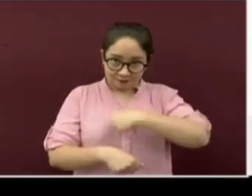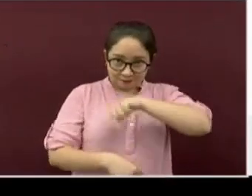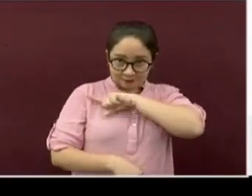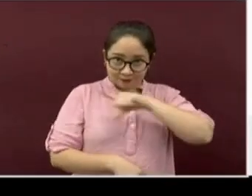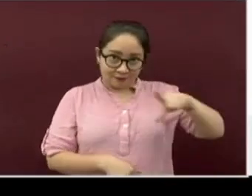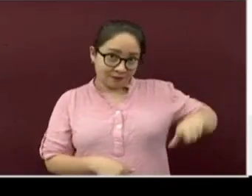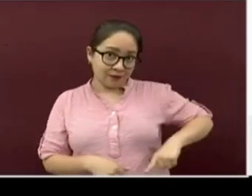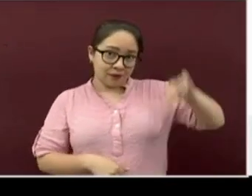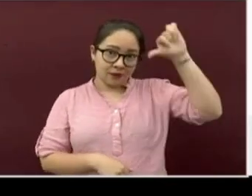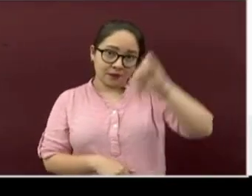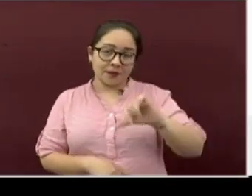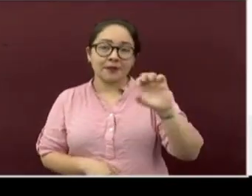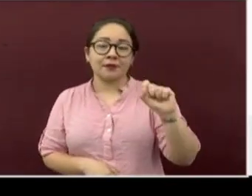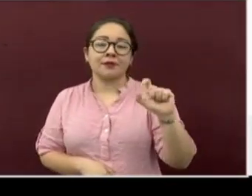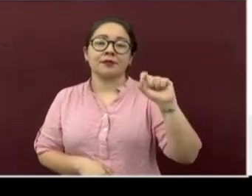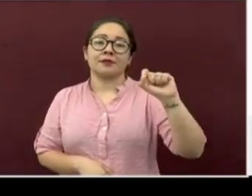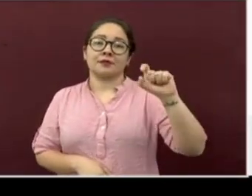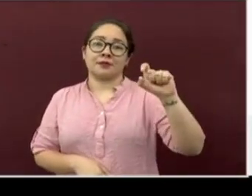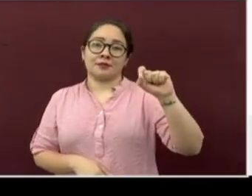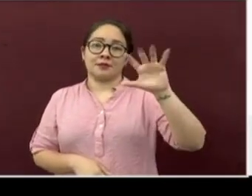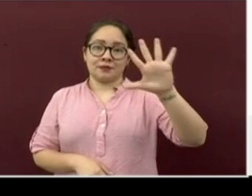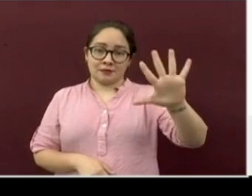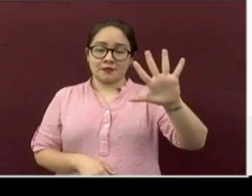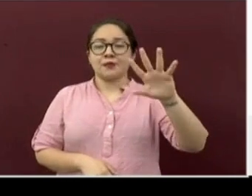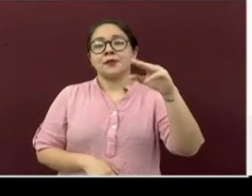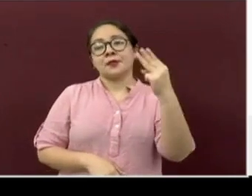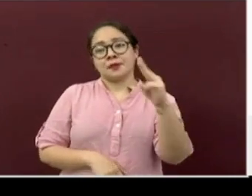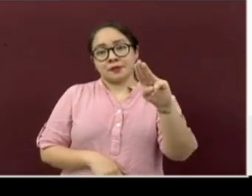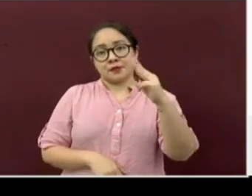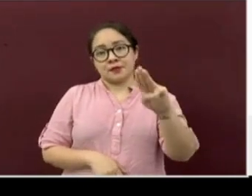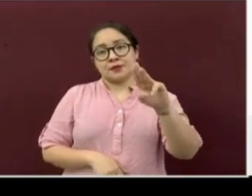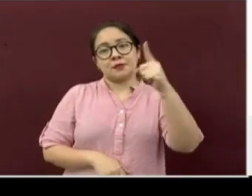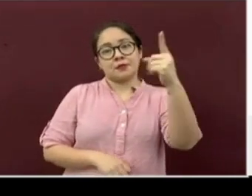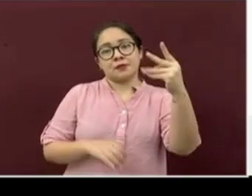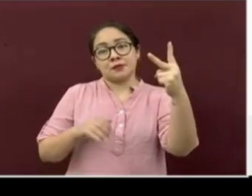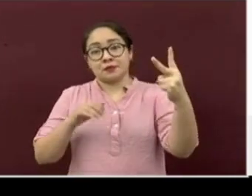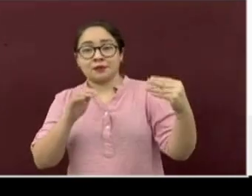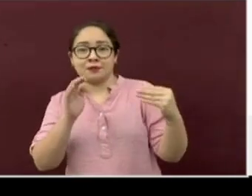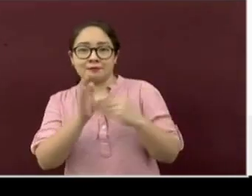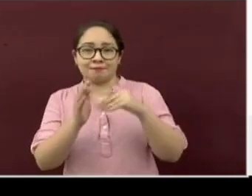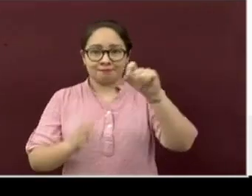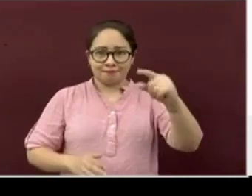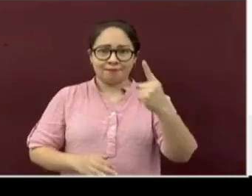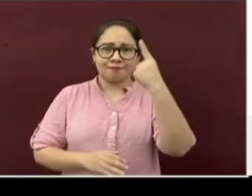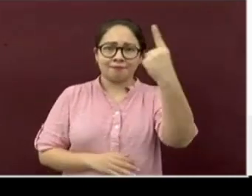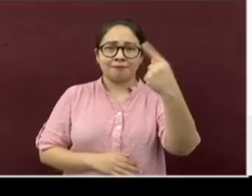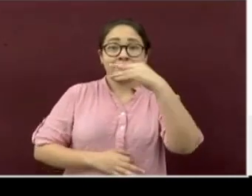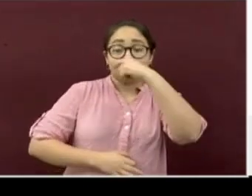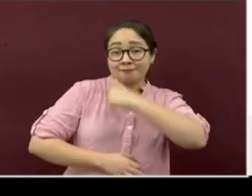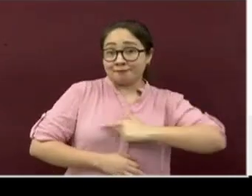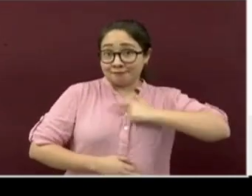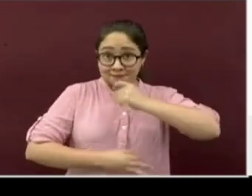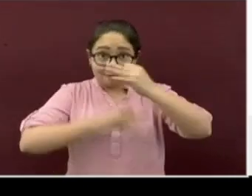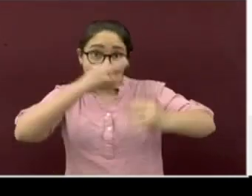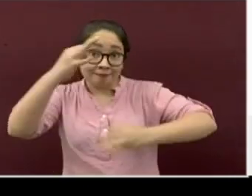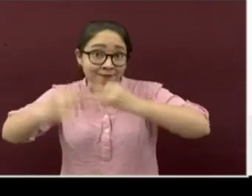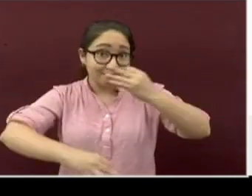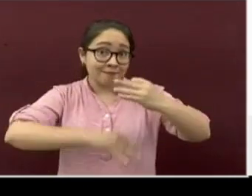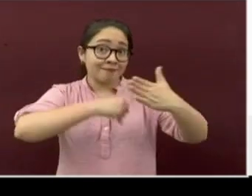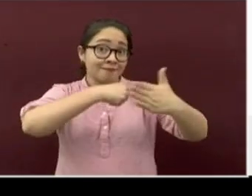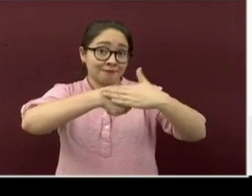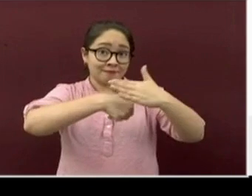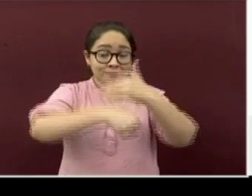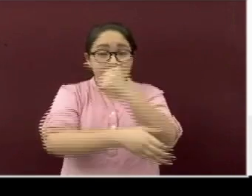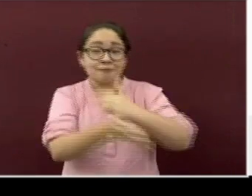El día de hoy, 25 de mayo del 2021, me es grato informarles los próximos municipios del